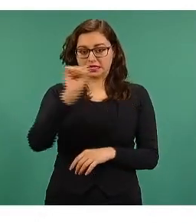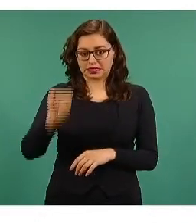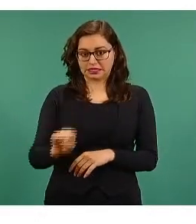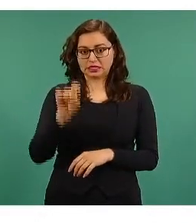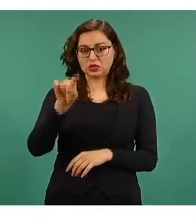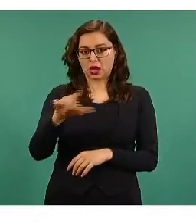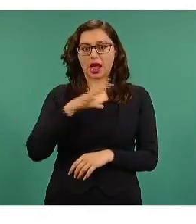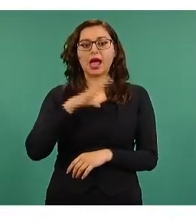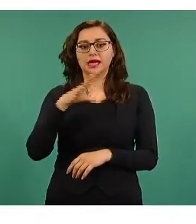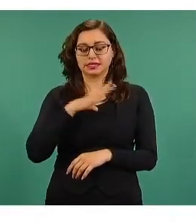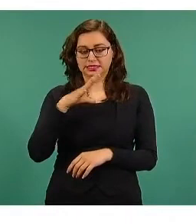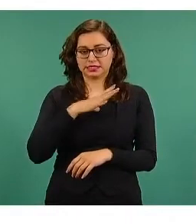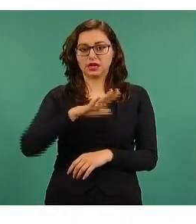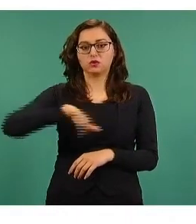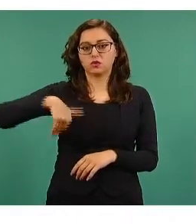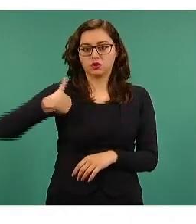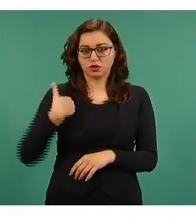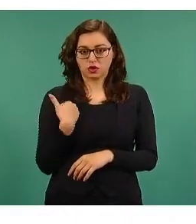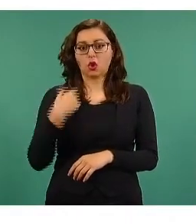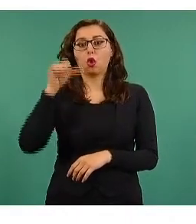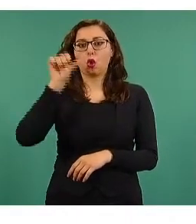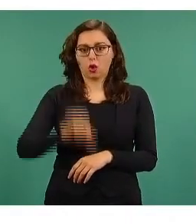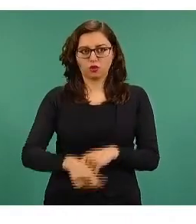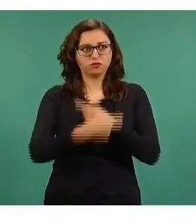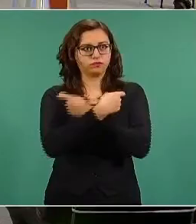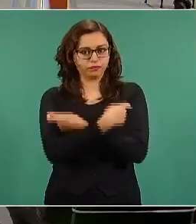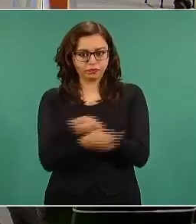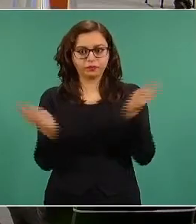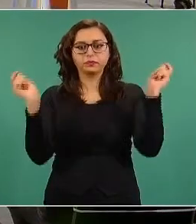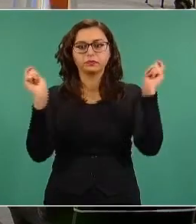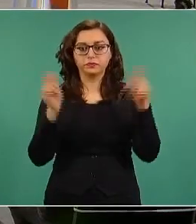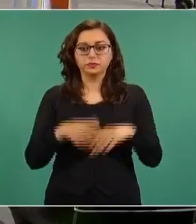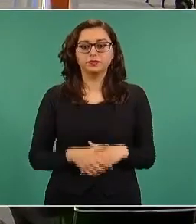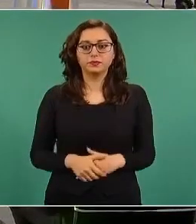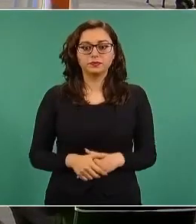estas se van a distribuir el día de hoy. Si regresamos, por favor.